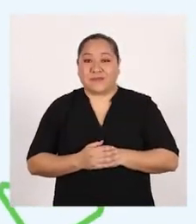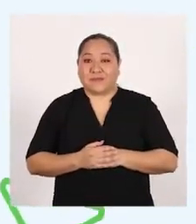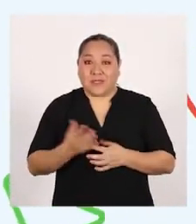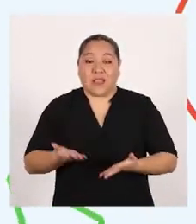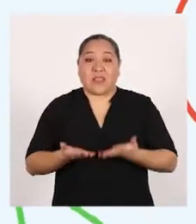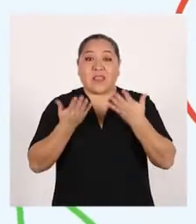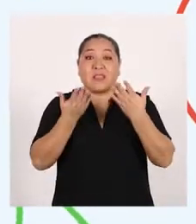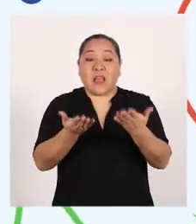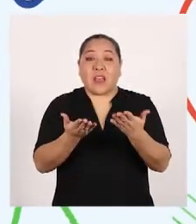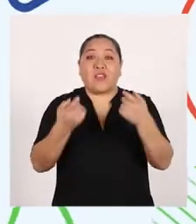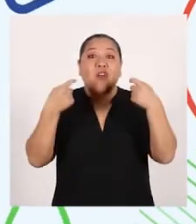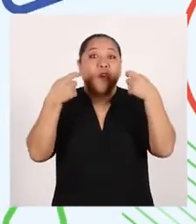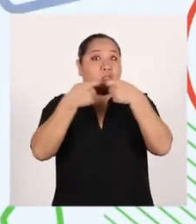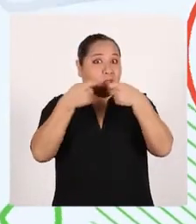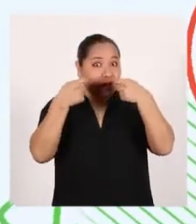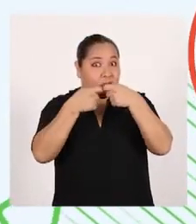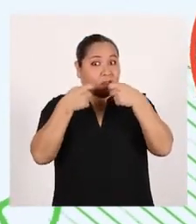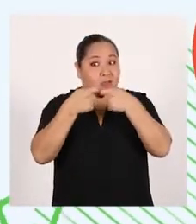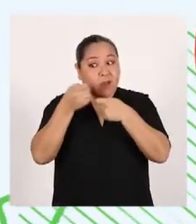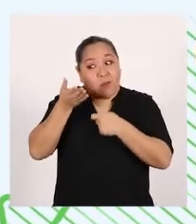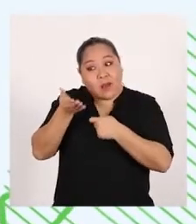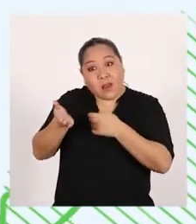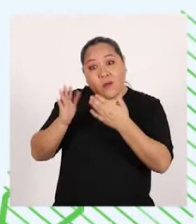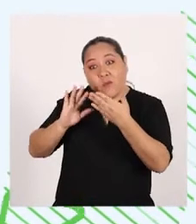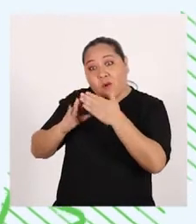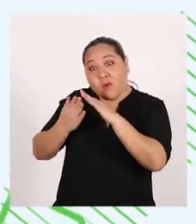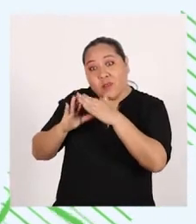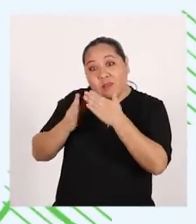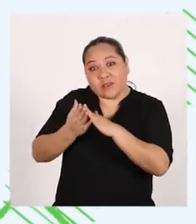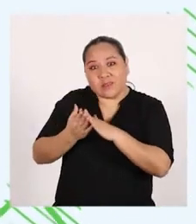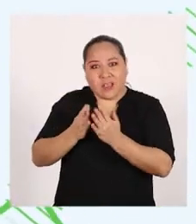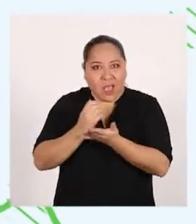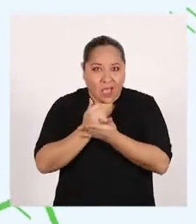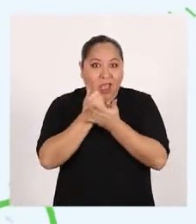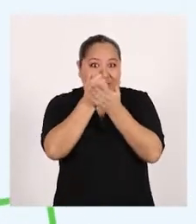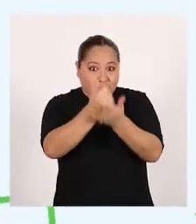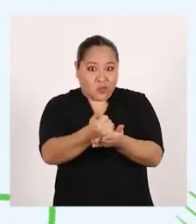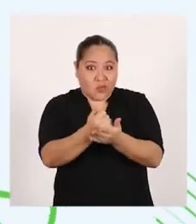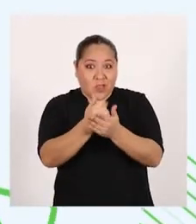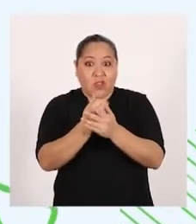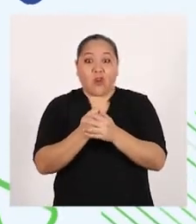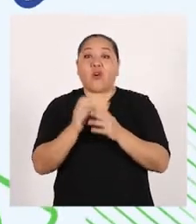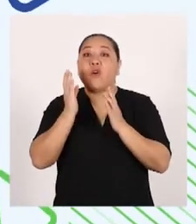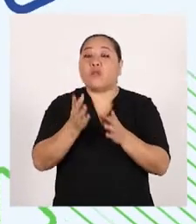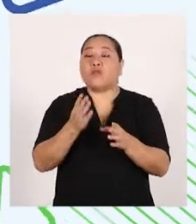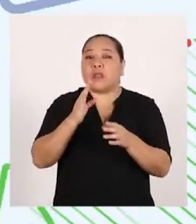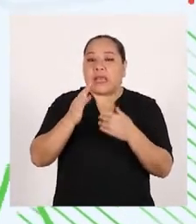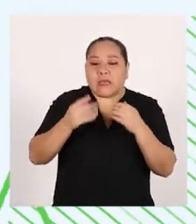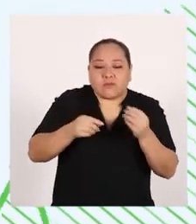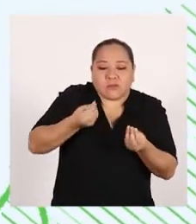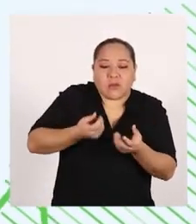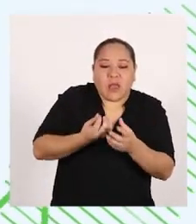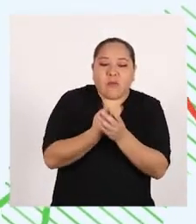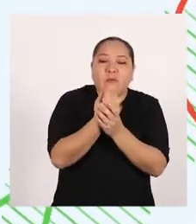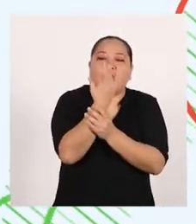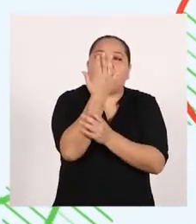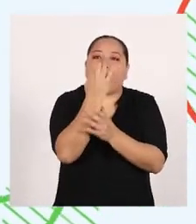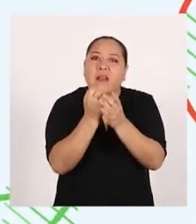Generando energía para la población Contribuyendo con la producción agrícola